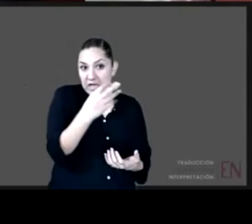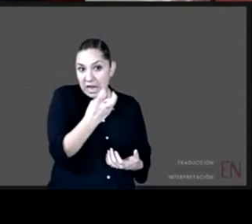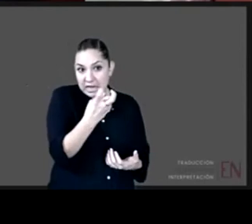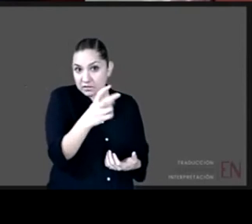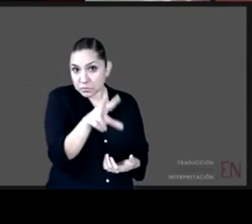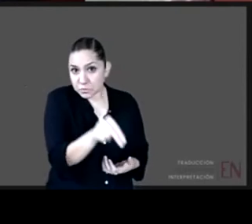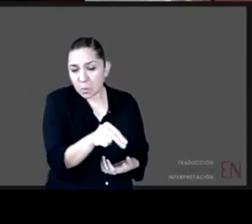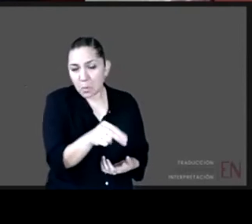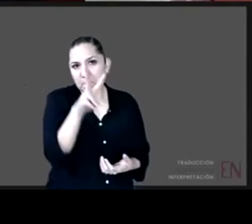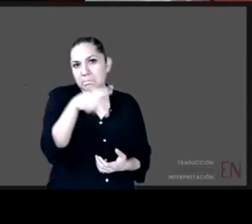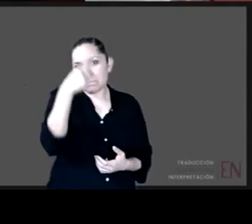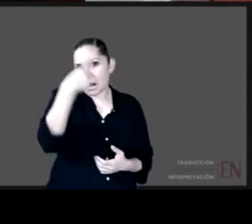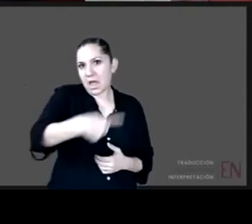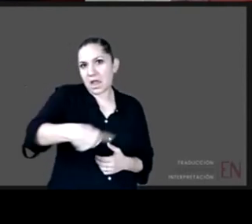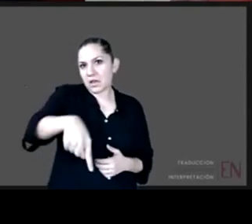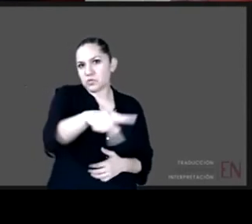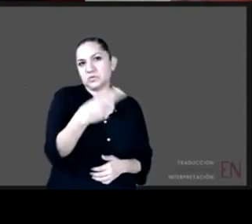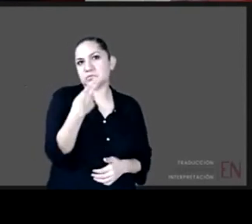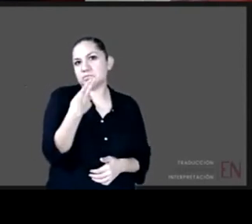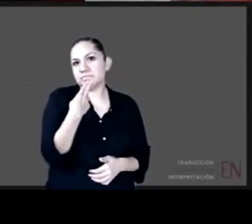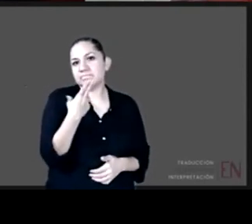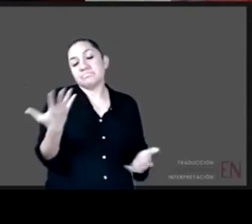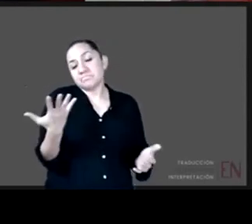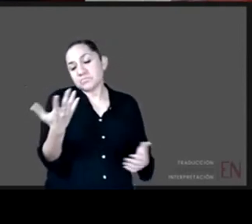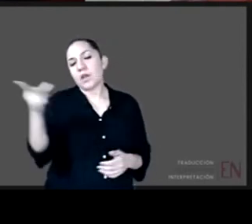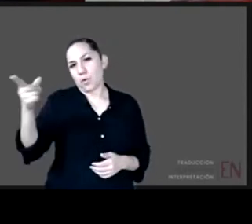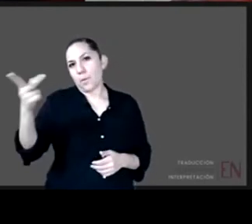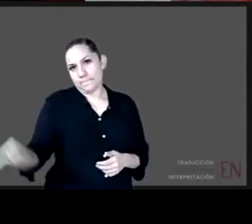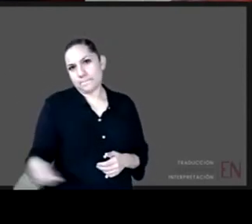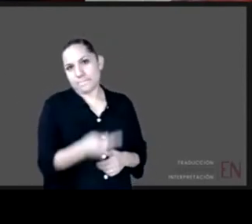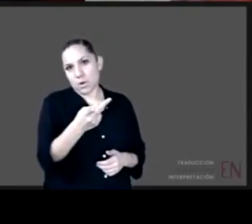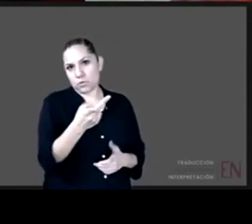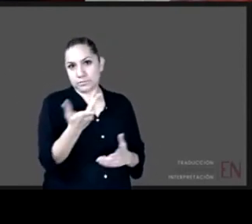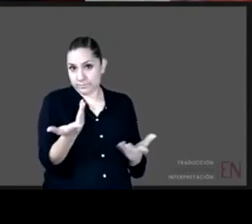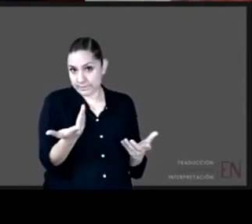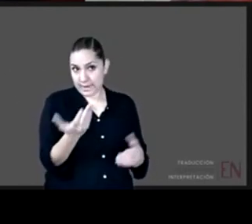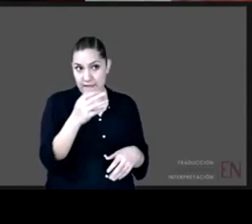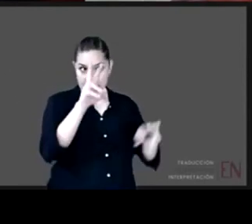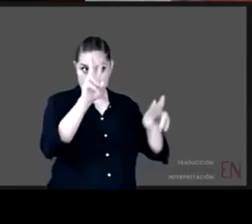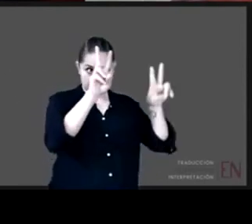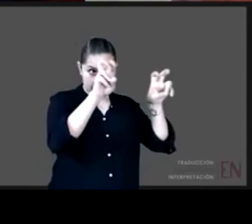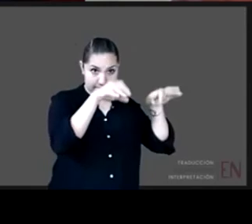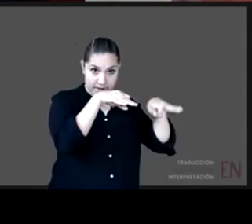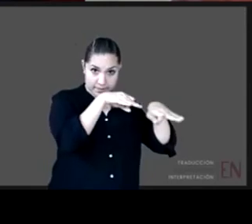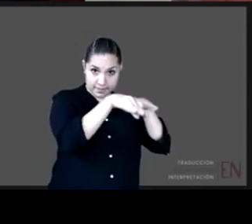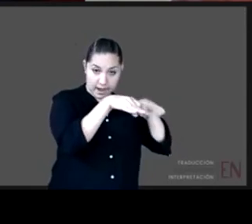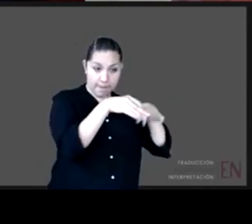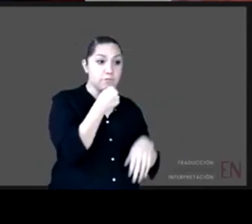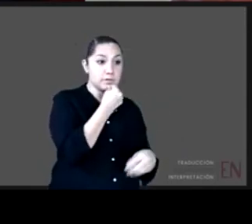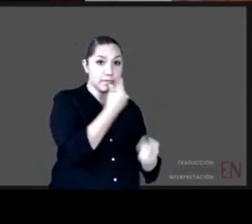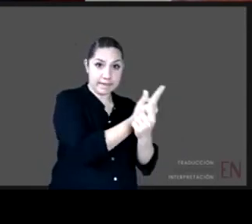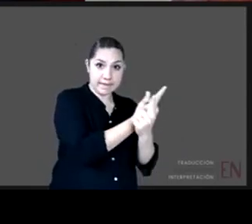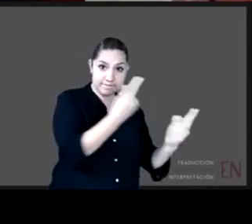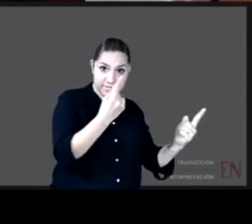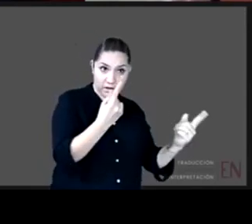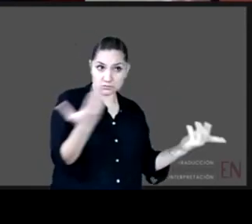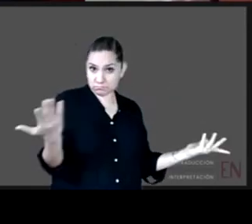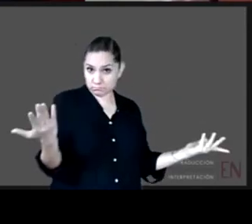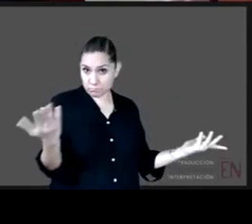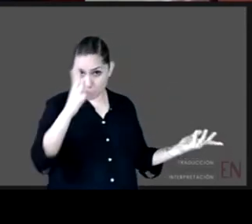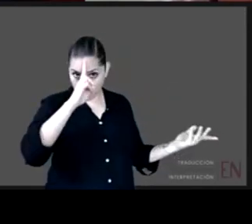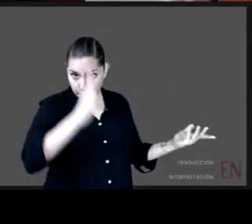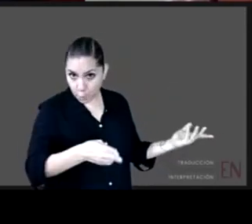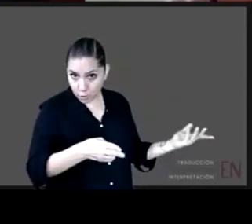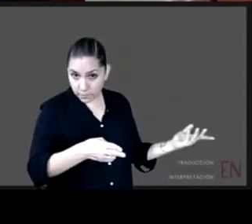un lado si debe prohibirse el trabajo infantil y en qué circunstancias y en otras si debe denunciarse sobre todo cuando si uno es